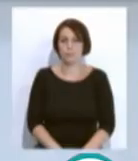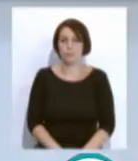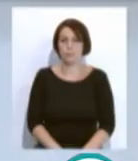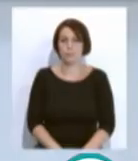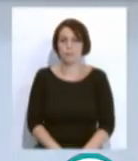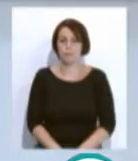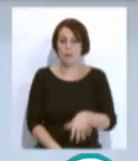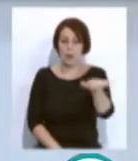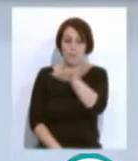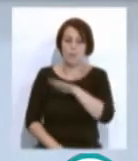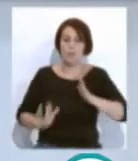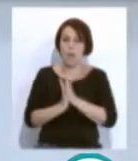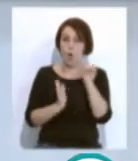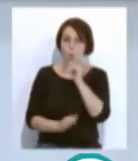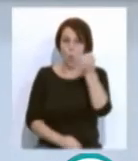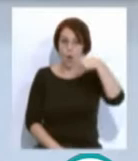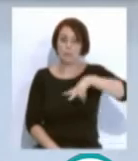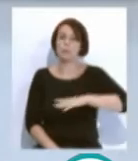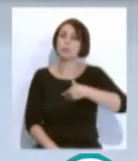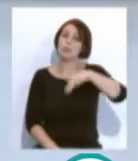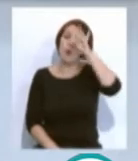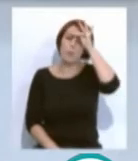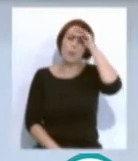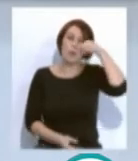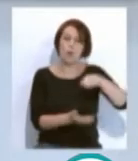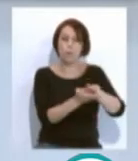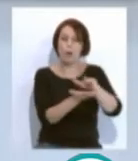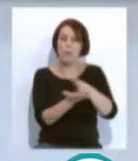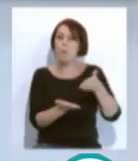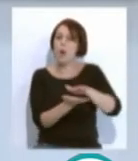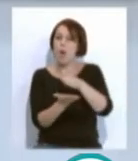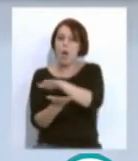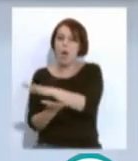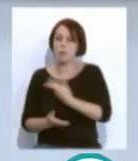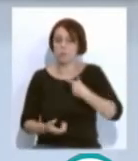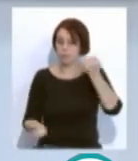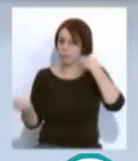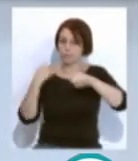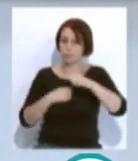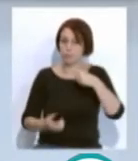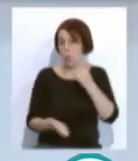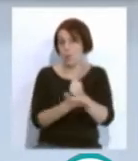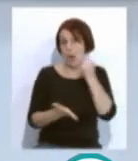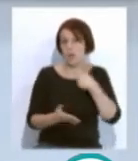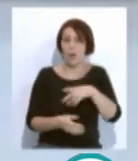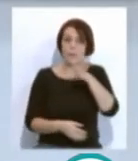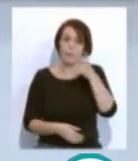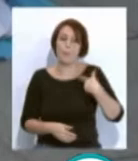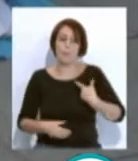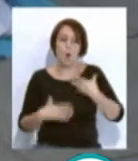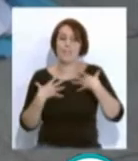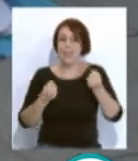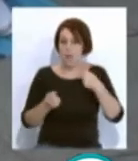Y la Plaza de San Juan de Dios se llenaba este domingo de cadáveres en un acto simbólico protagonizado por un grupo de sanitarias